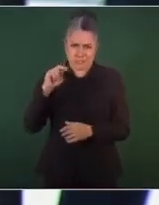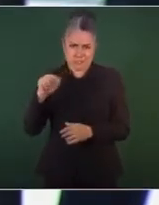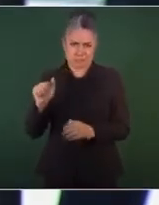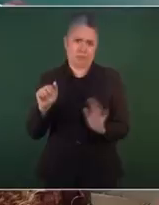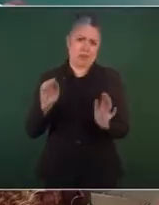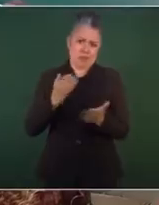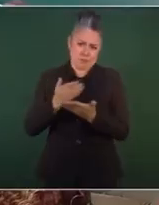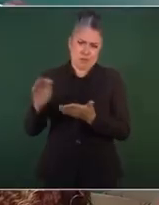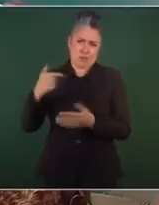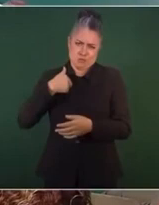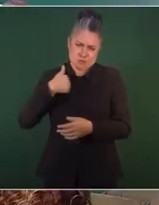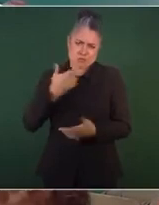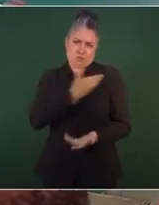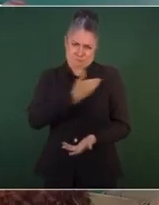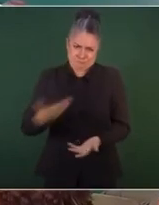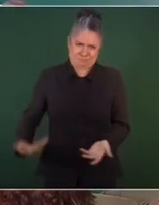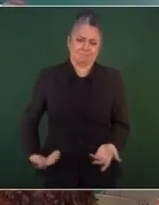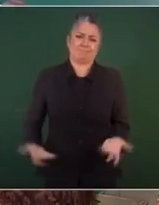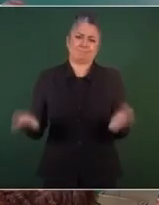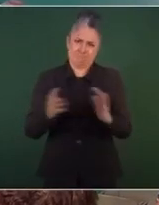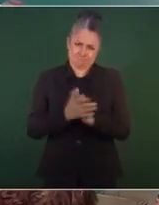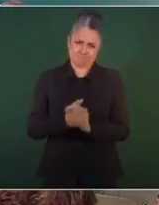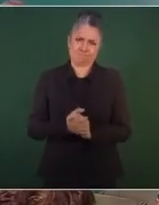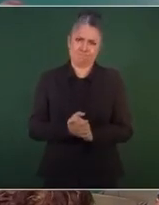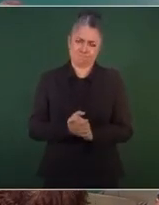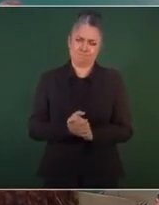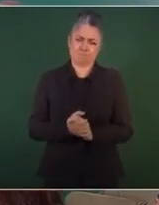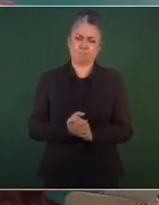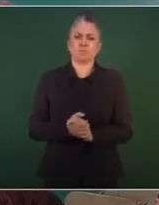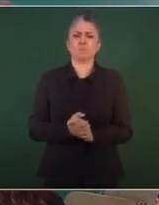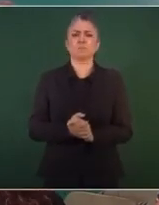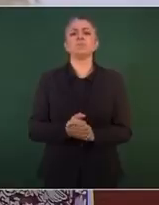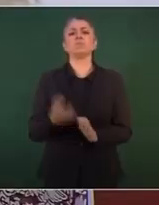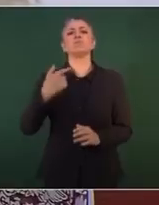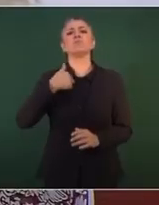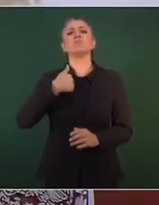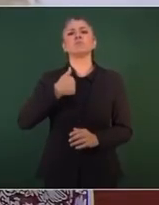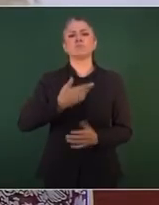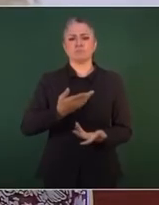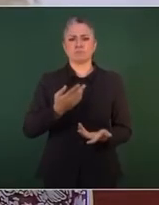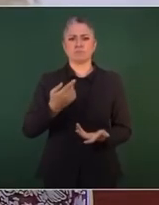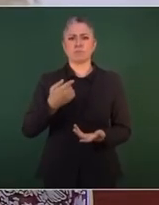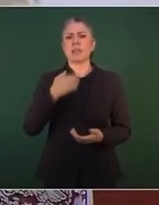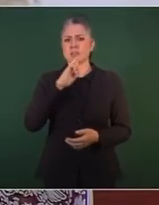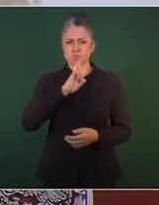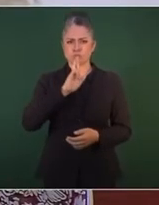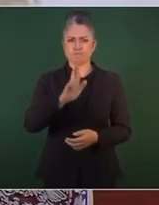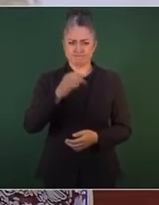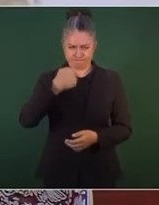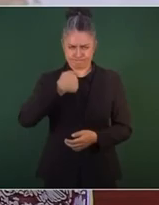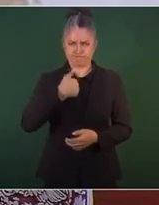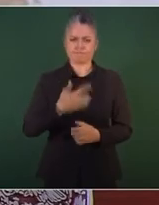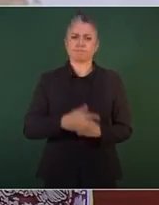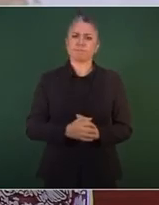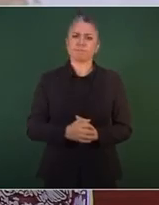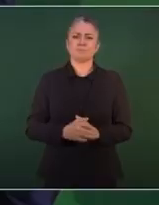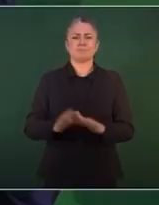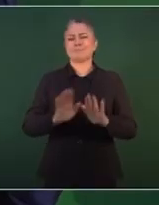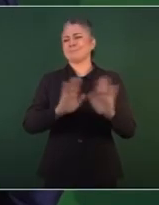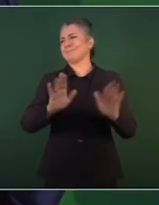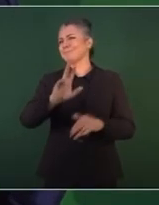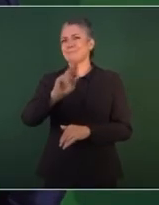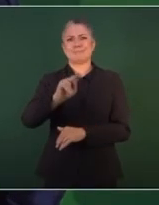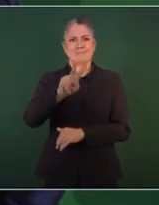Pero por eso quiero tomar la palabra yo, por eso quiero contestar yo, porque no es cierto.